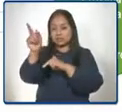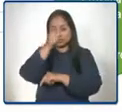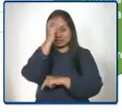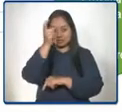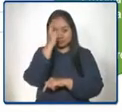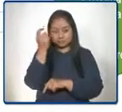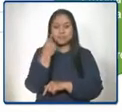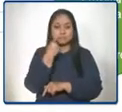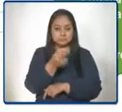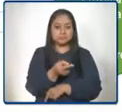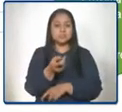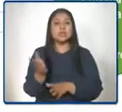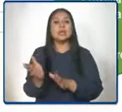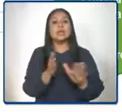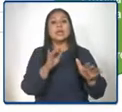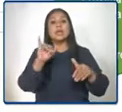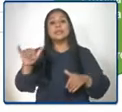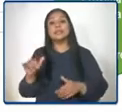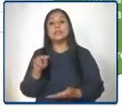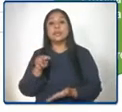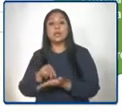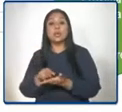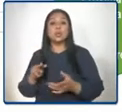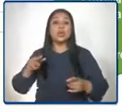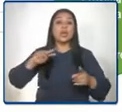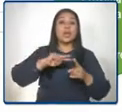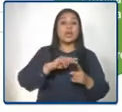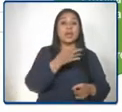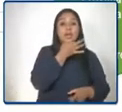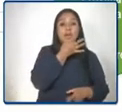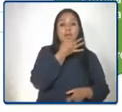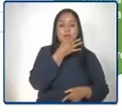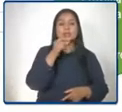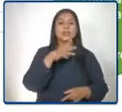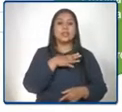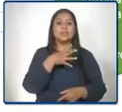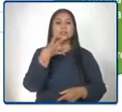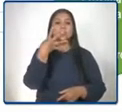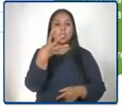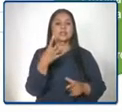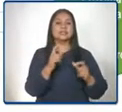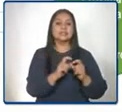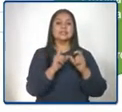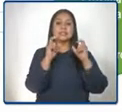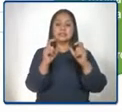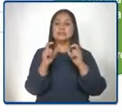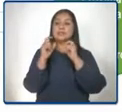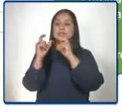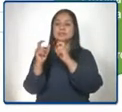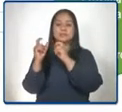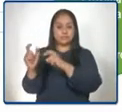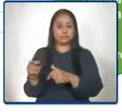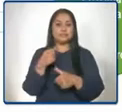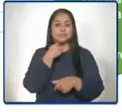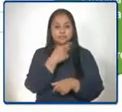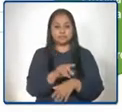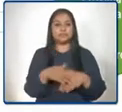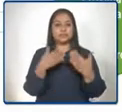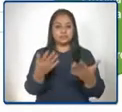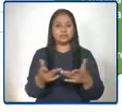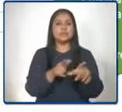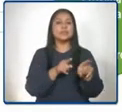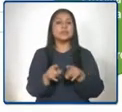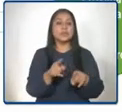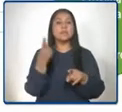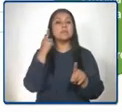Este año, de junio a agosto, llevamos cuatro jornadas de certificación de competencias dirigidas a